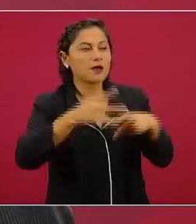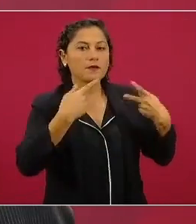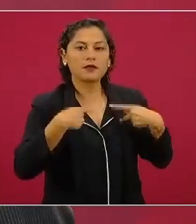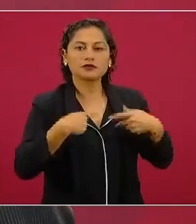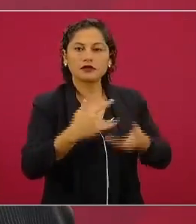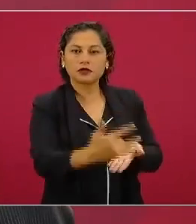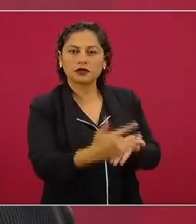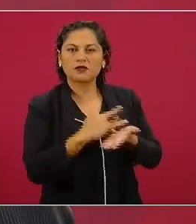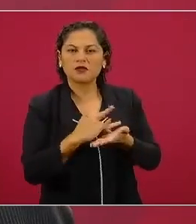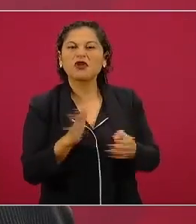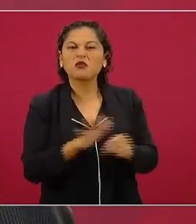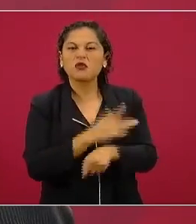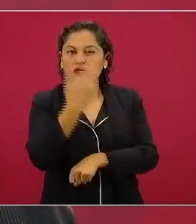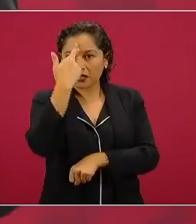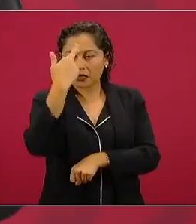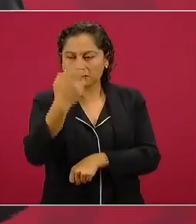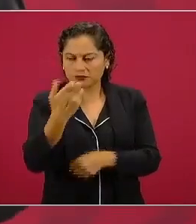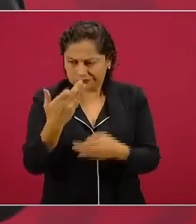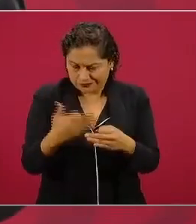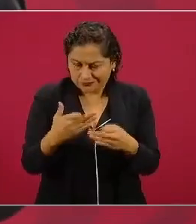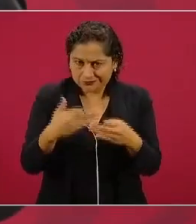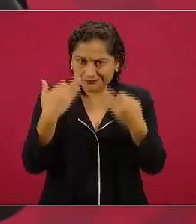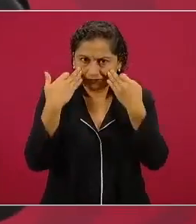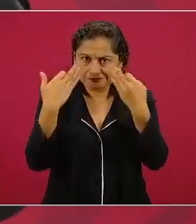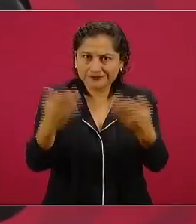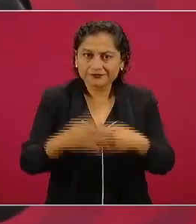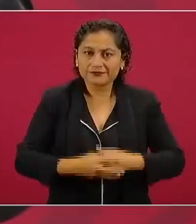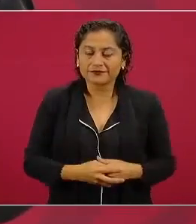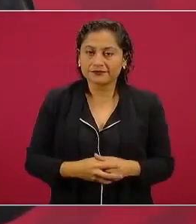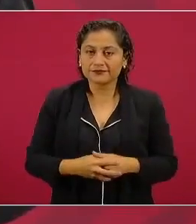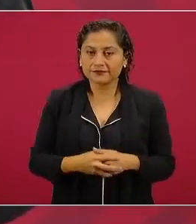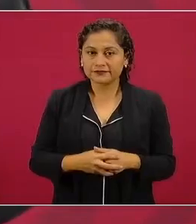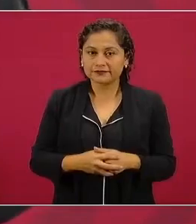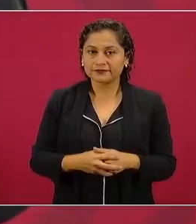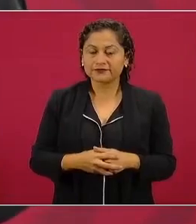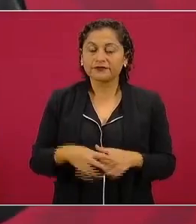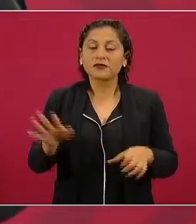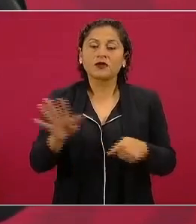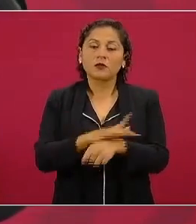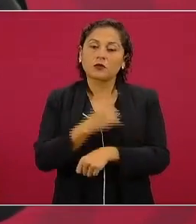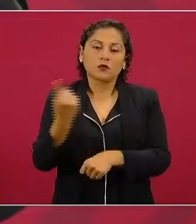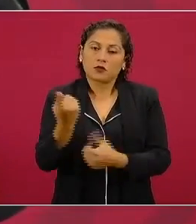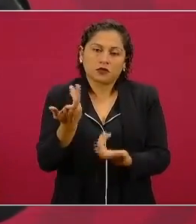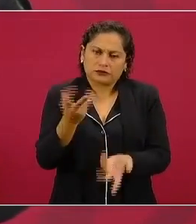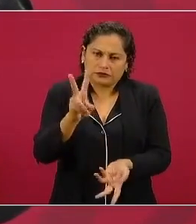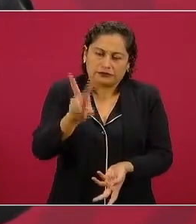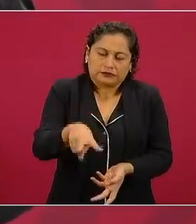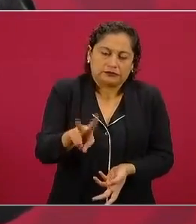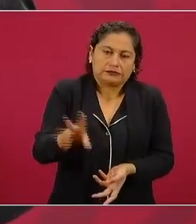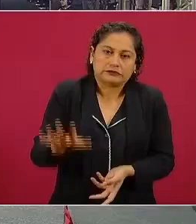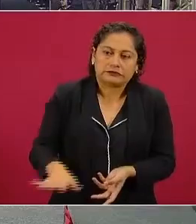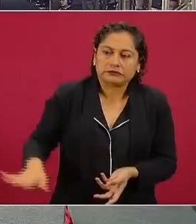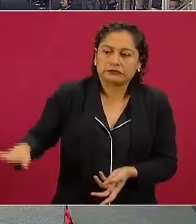porque como se quedaron en